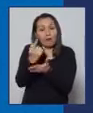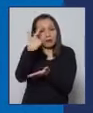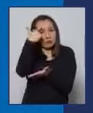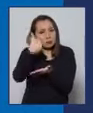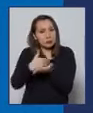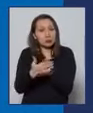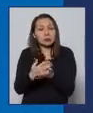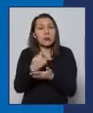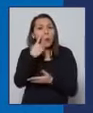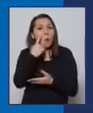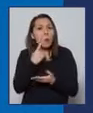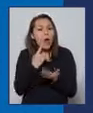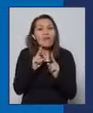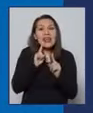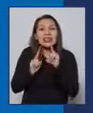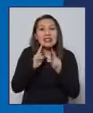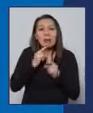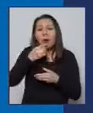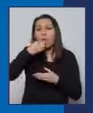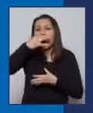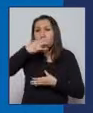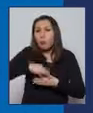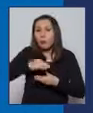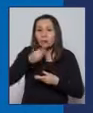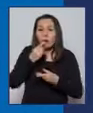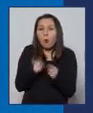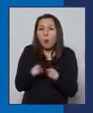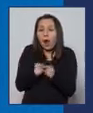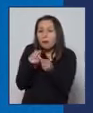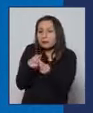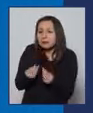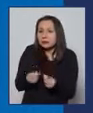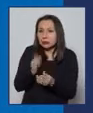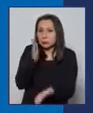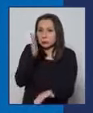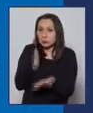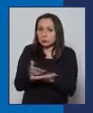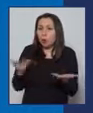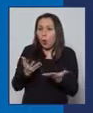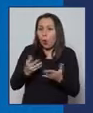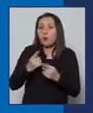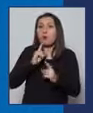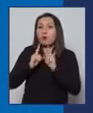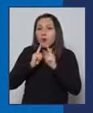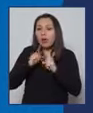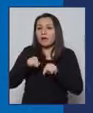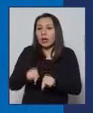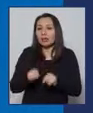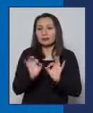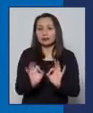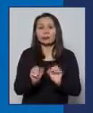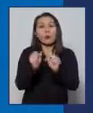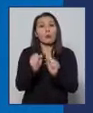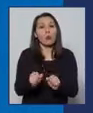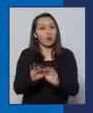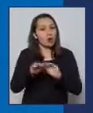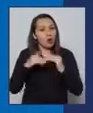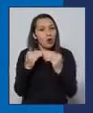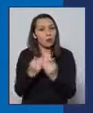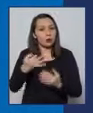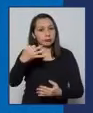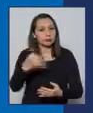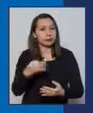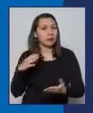muestra en saliva, que va a contar con unas medidas muy estrictas de toma de muestra para poder ser absolutamente